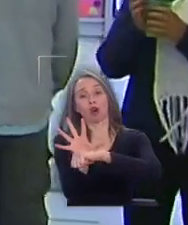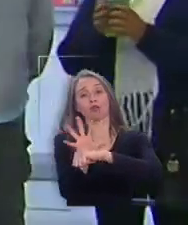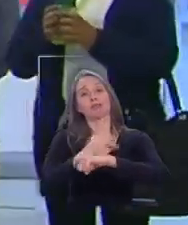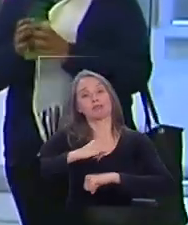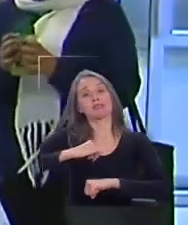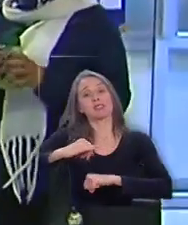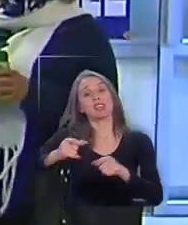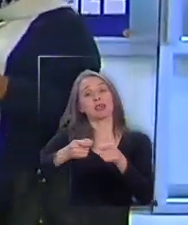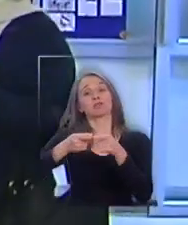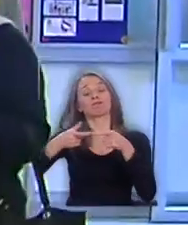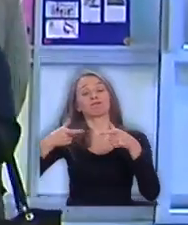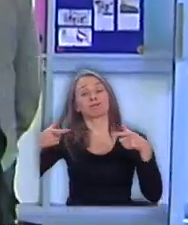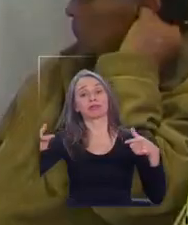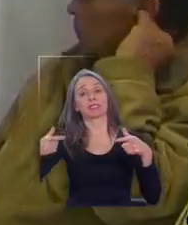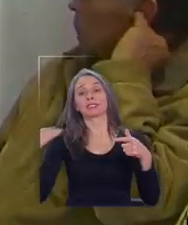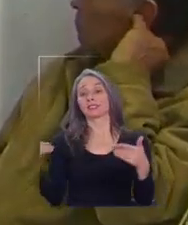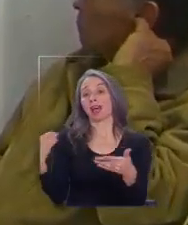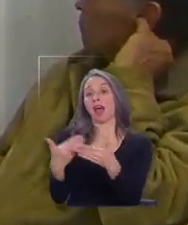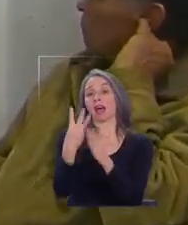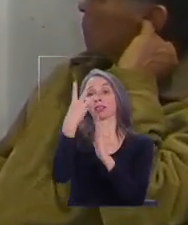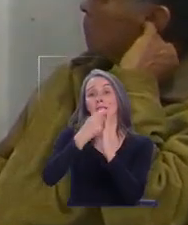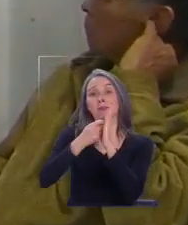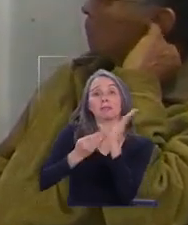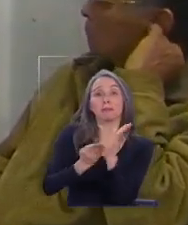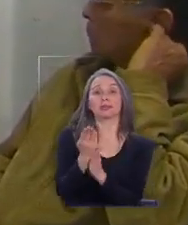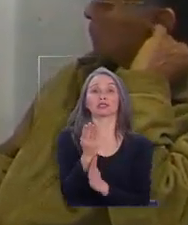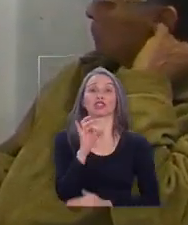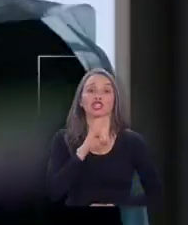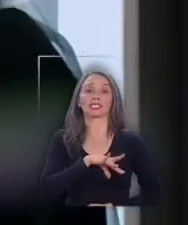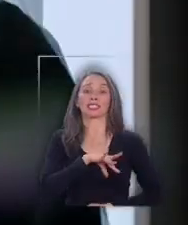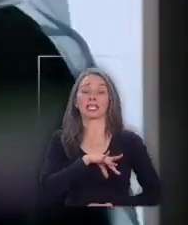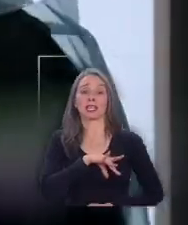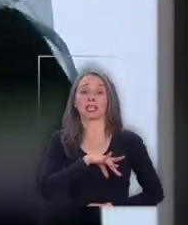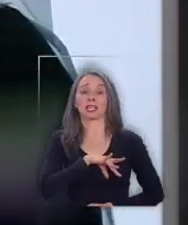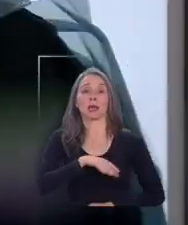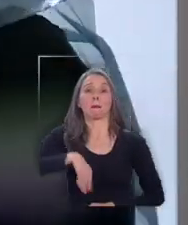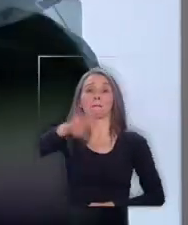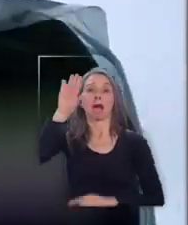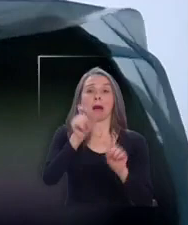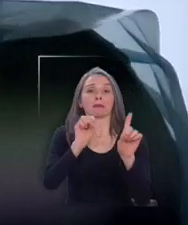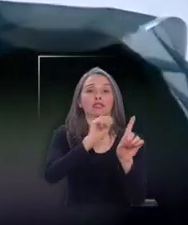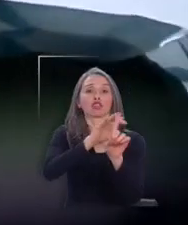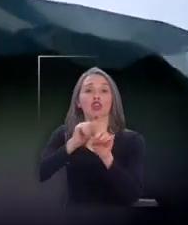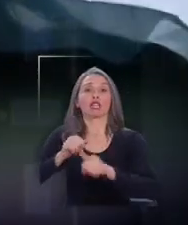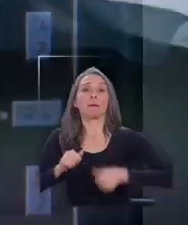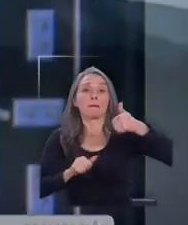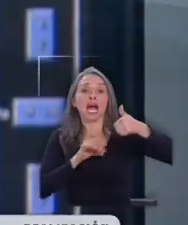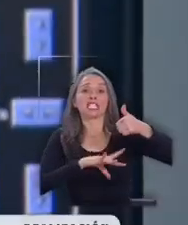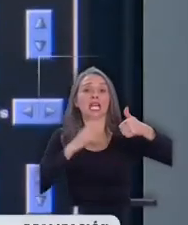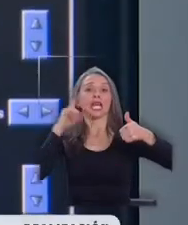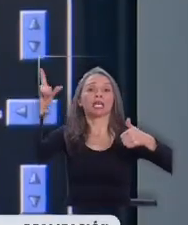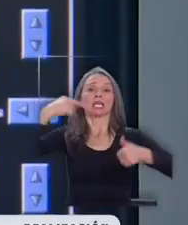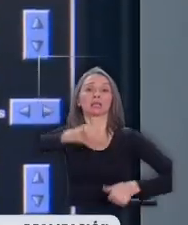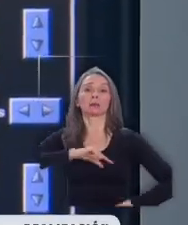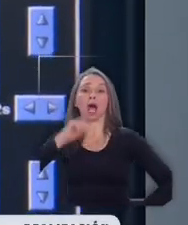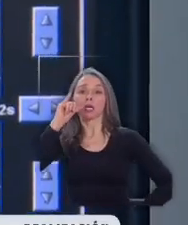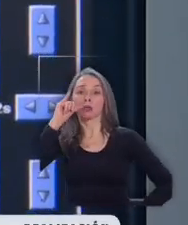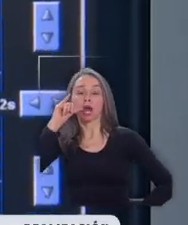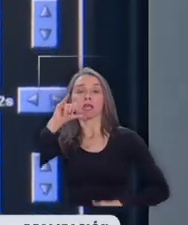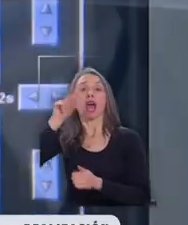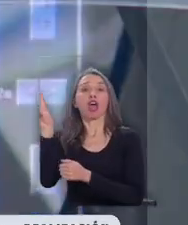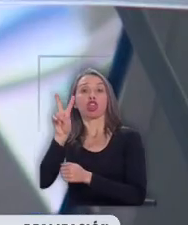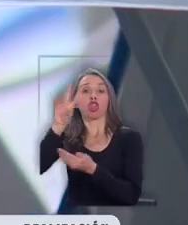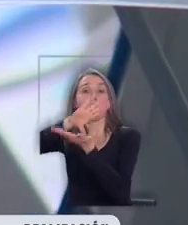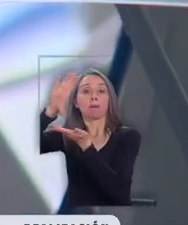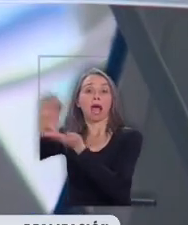no da tregua porque a más de tres meses de su arribo a Chile superó en contagiados a Italia y España, los países en Europa